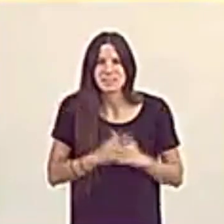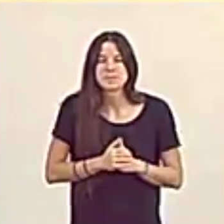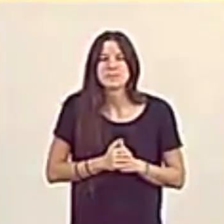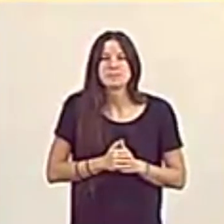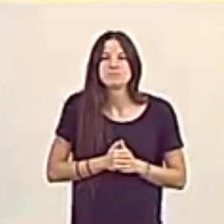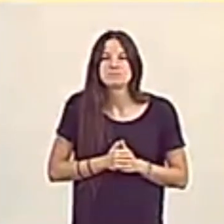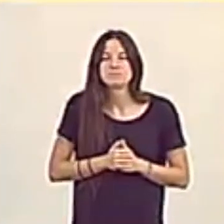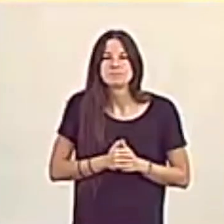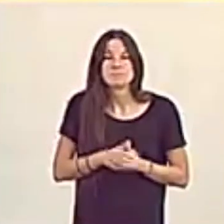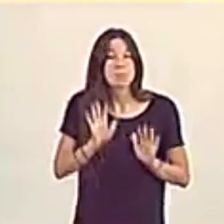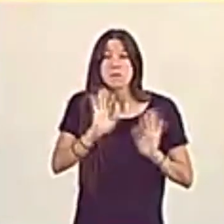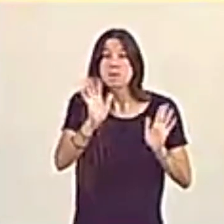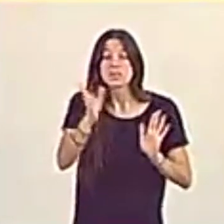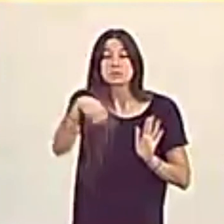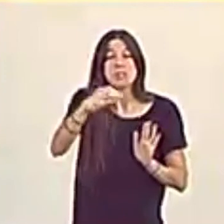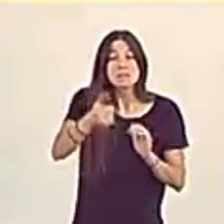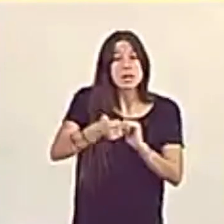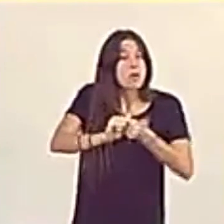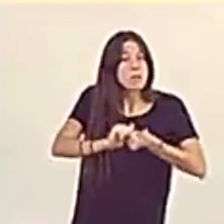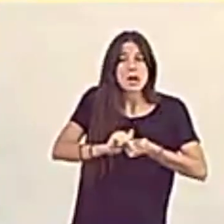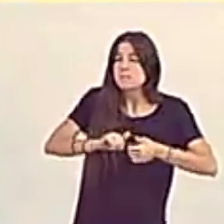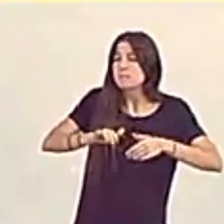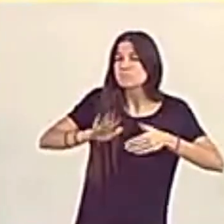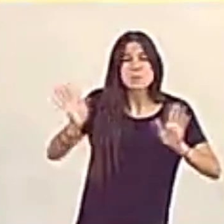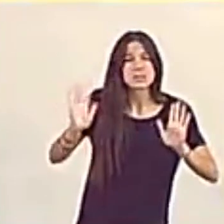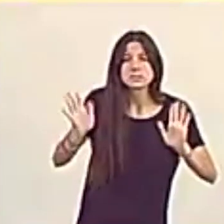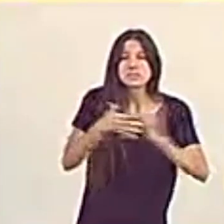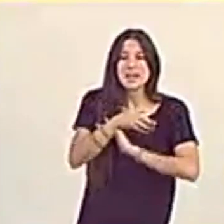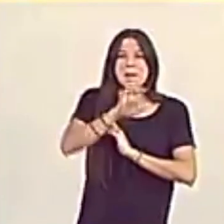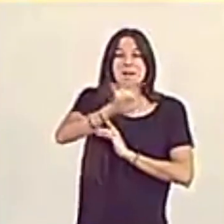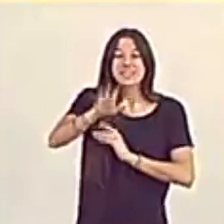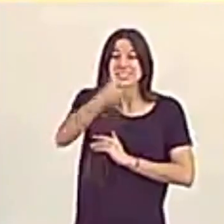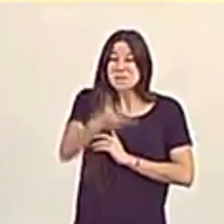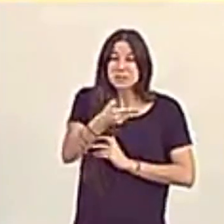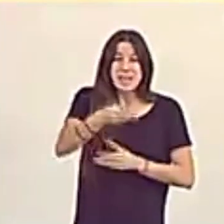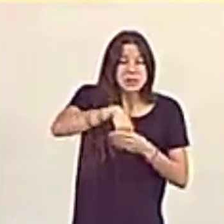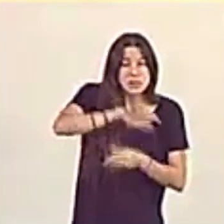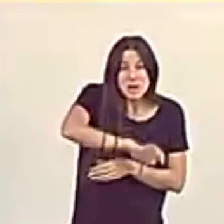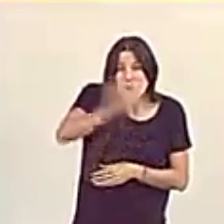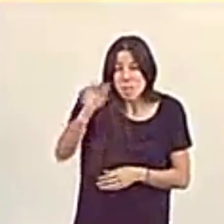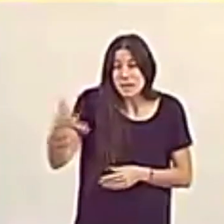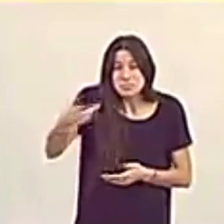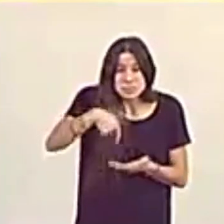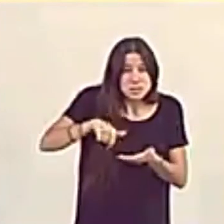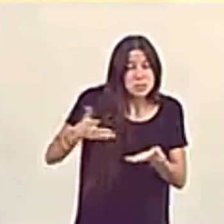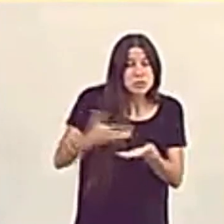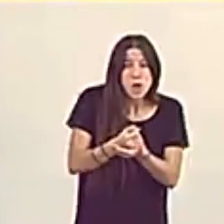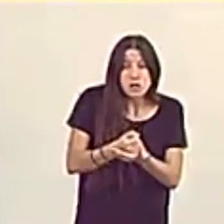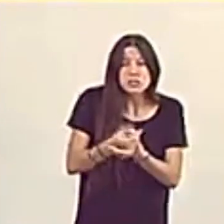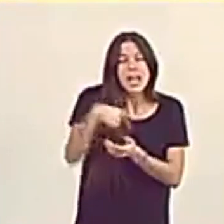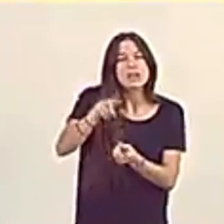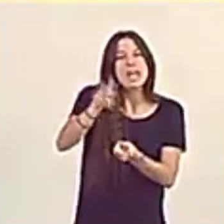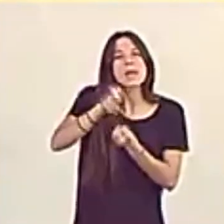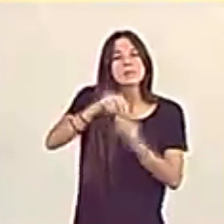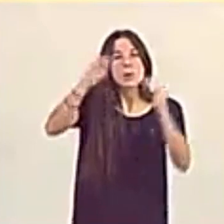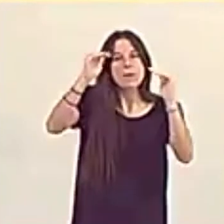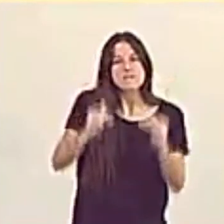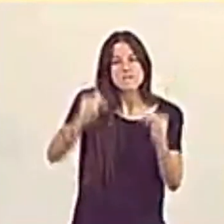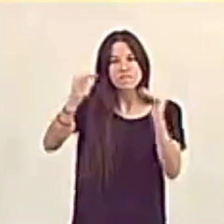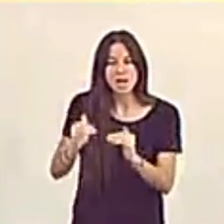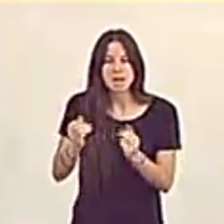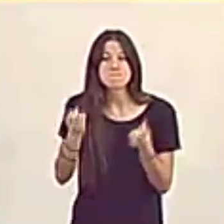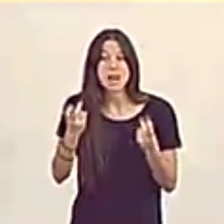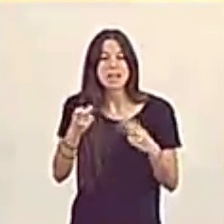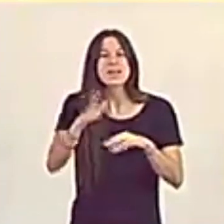Porque solo tienen que copiar. Todos los países importantes de Europa están bajando los impuestos para ayudar a sus economías